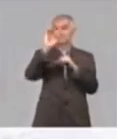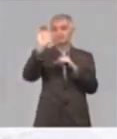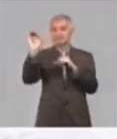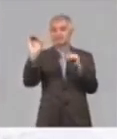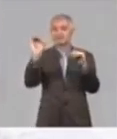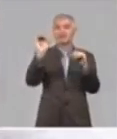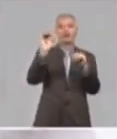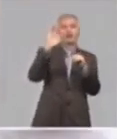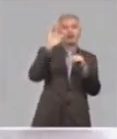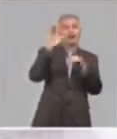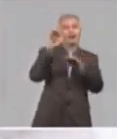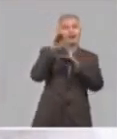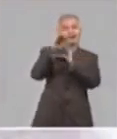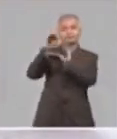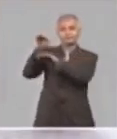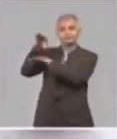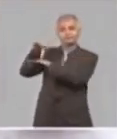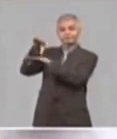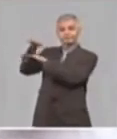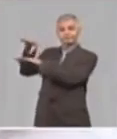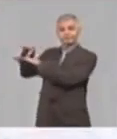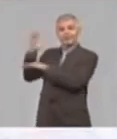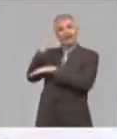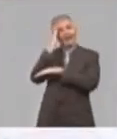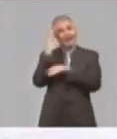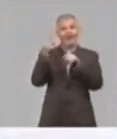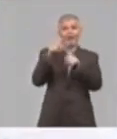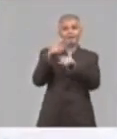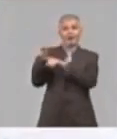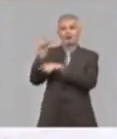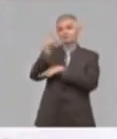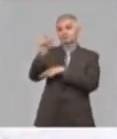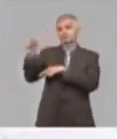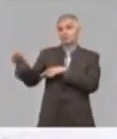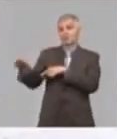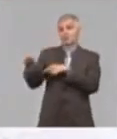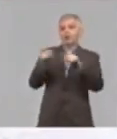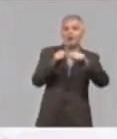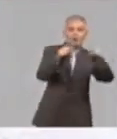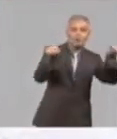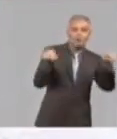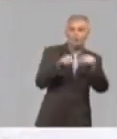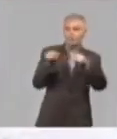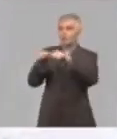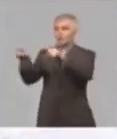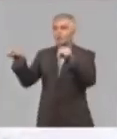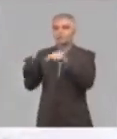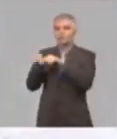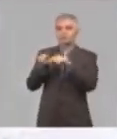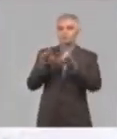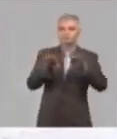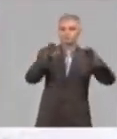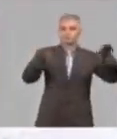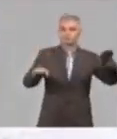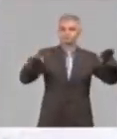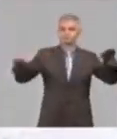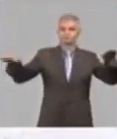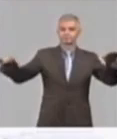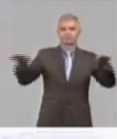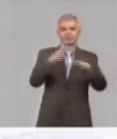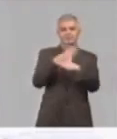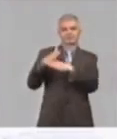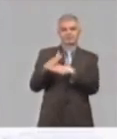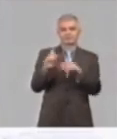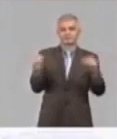de nuevas camas, o camas que tenían determinadas dificultades los cubículos, los recuperadores estamos trabajando con unas 300 todavía,